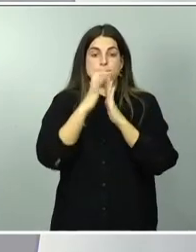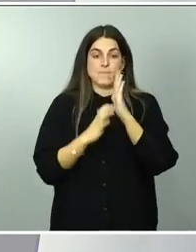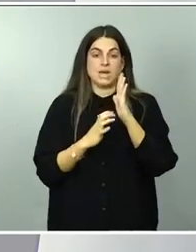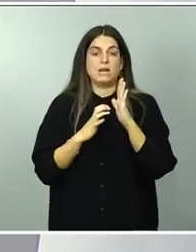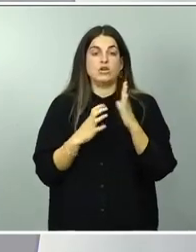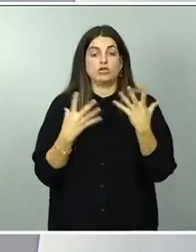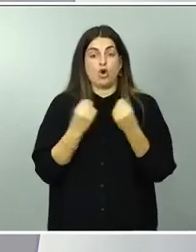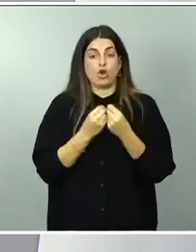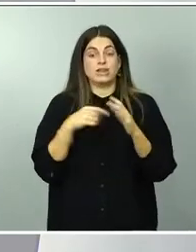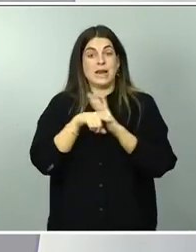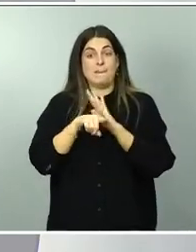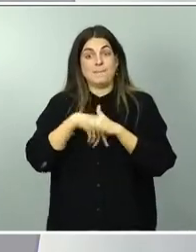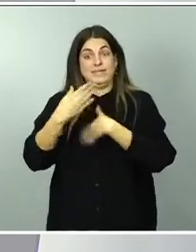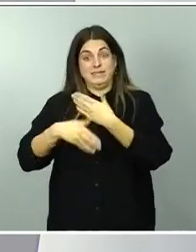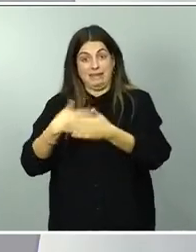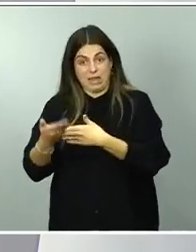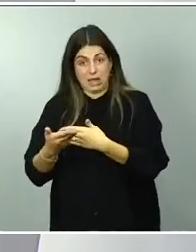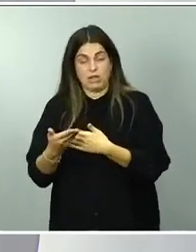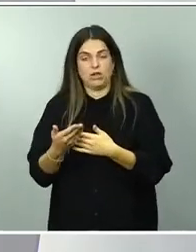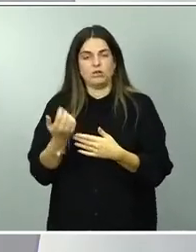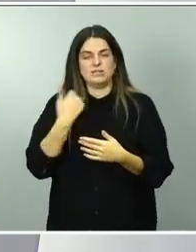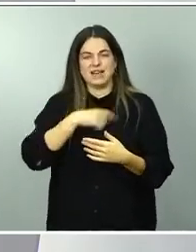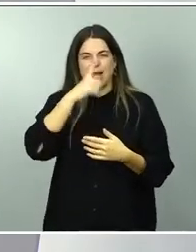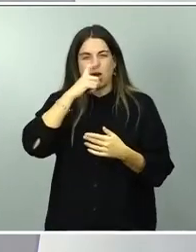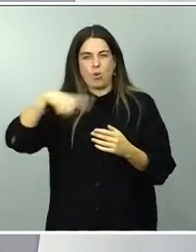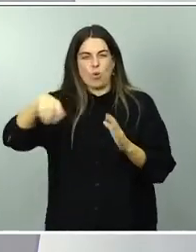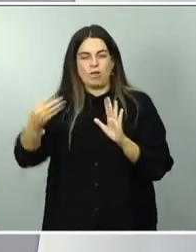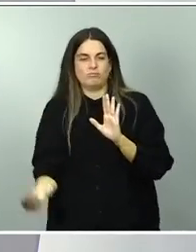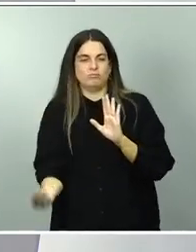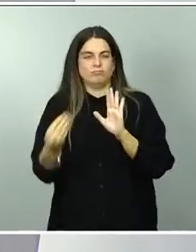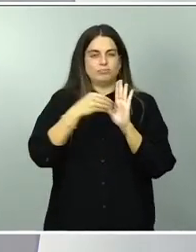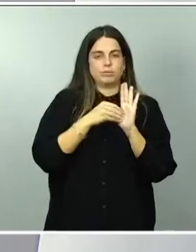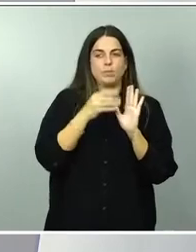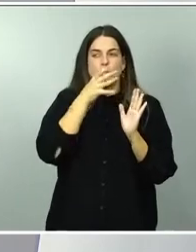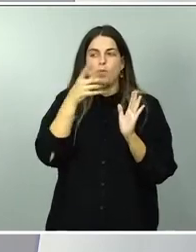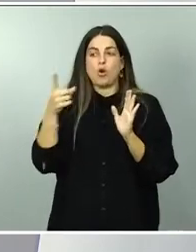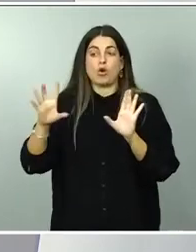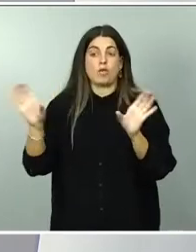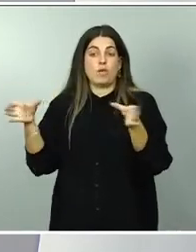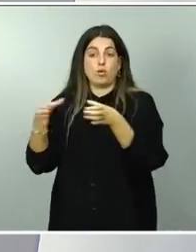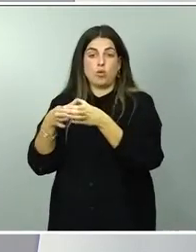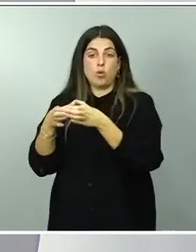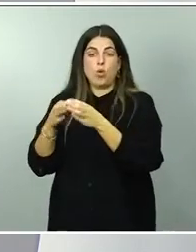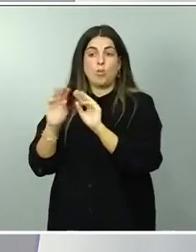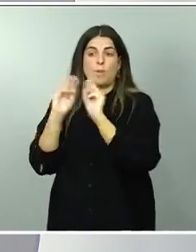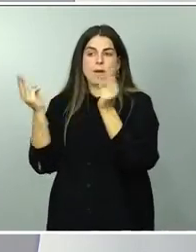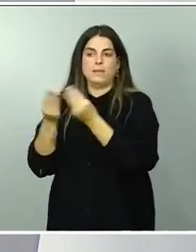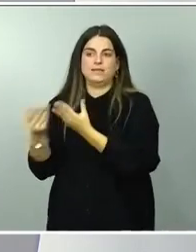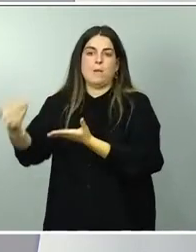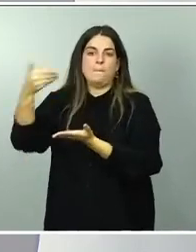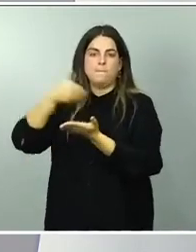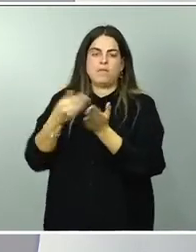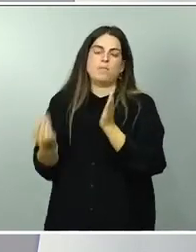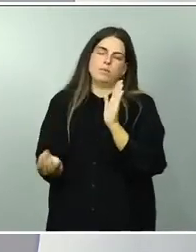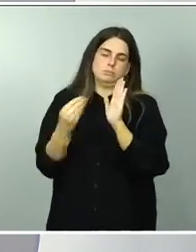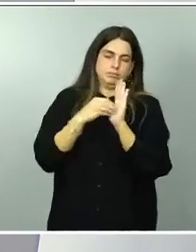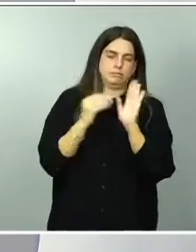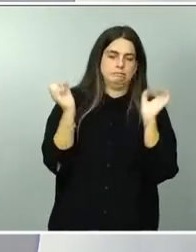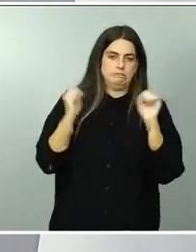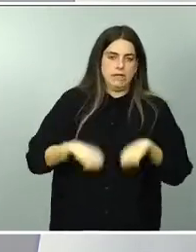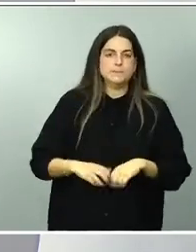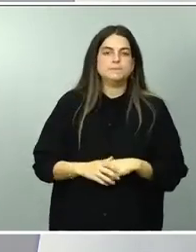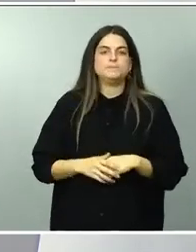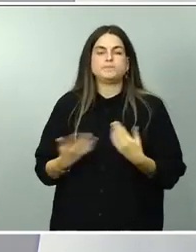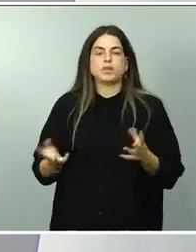que recordarán, se incorporaron por las enmiendas de los grupos parlamentarios. Pues bien, como he comentado al